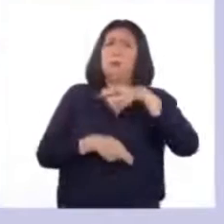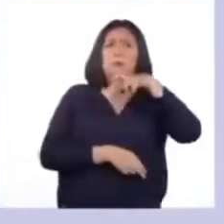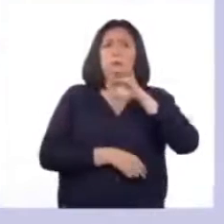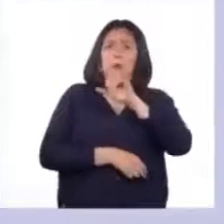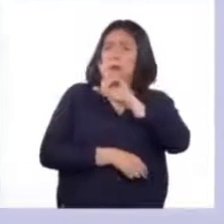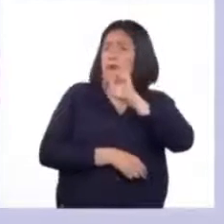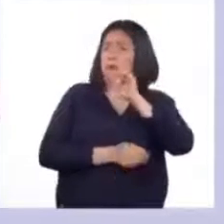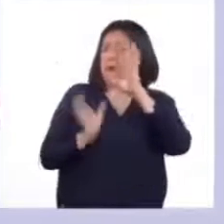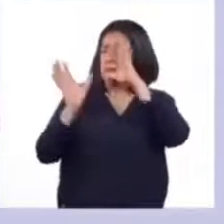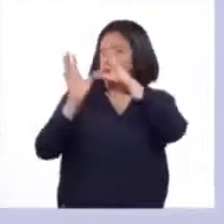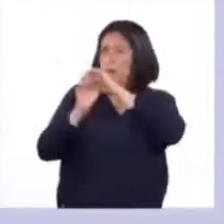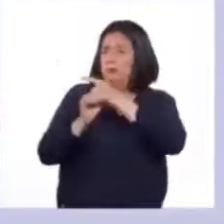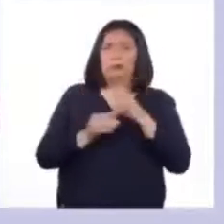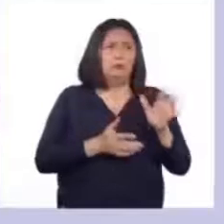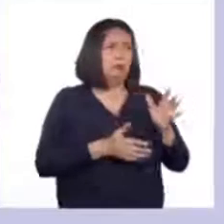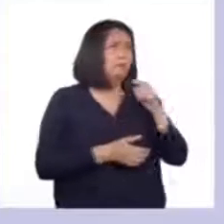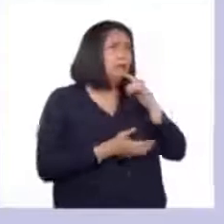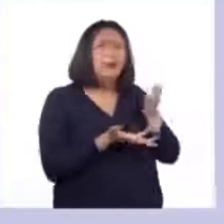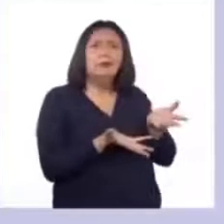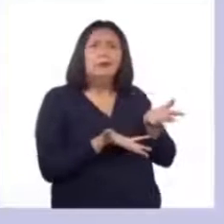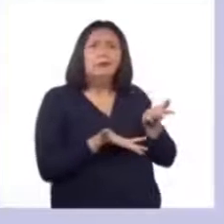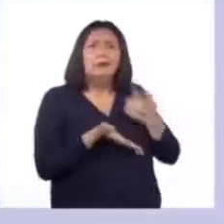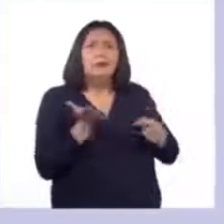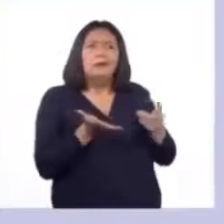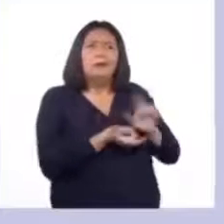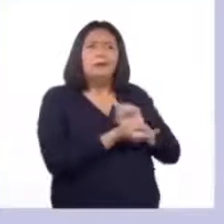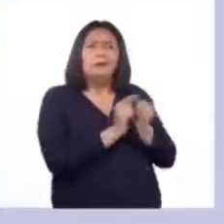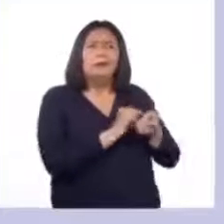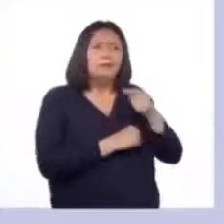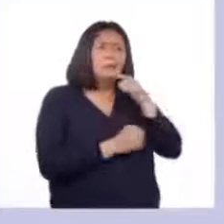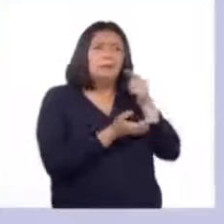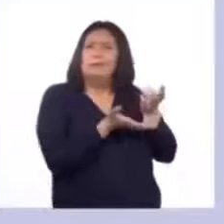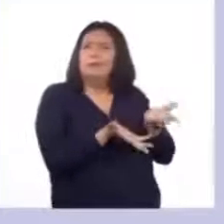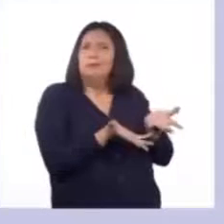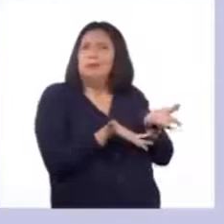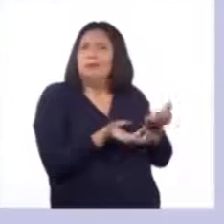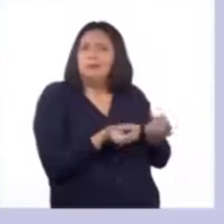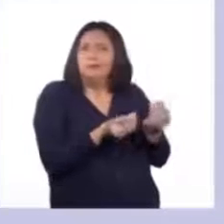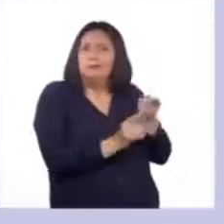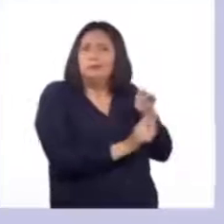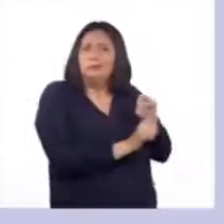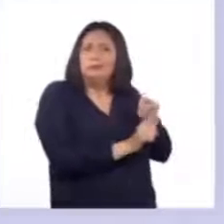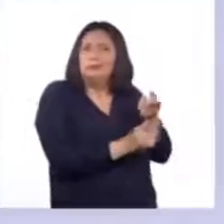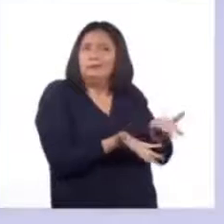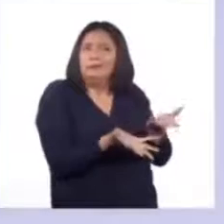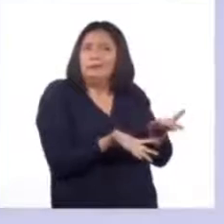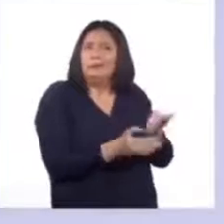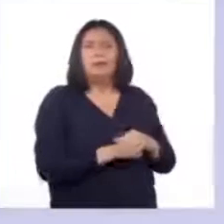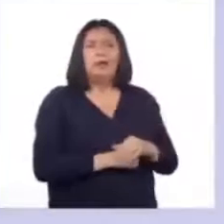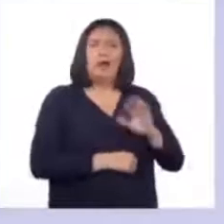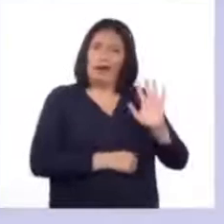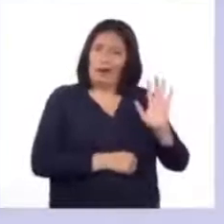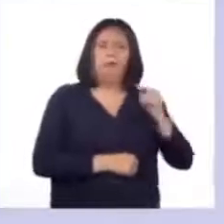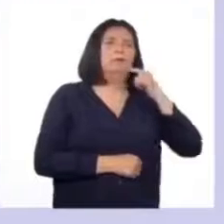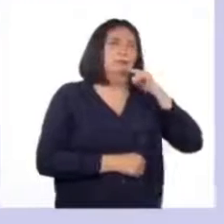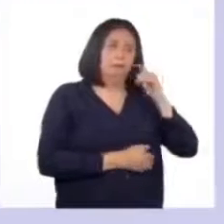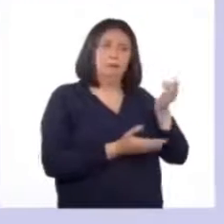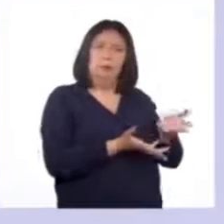polución nocturna. ¿Y las mujeres? ¿Cuáles son esos cambios particulares en las mujeres, profesor? Las